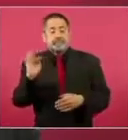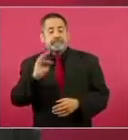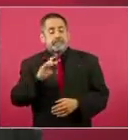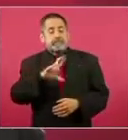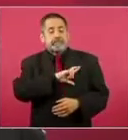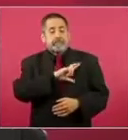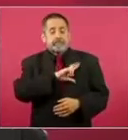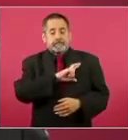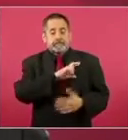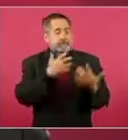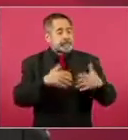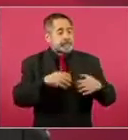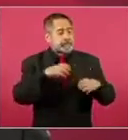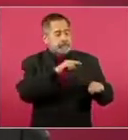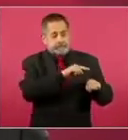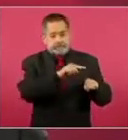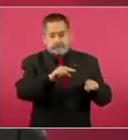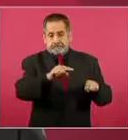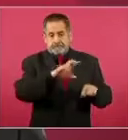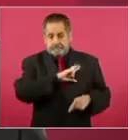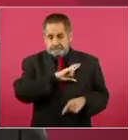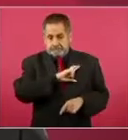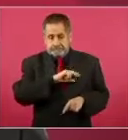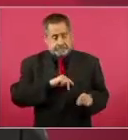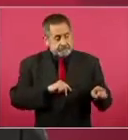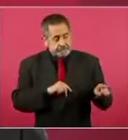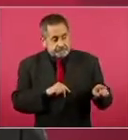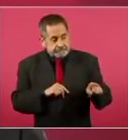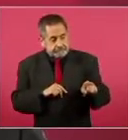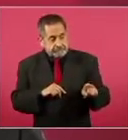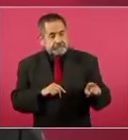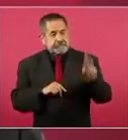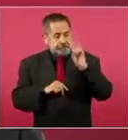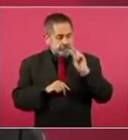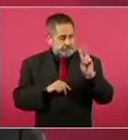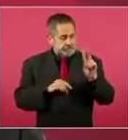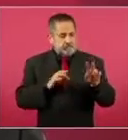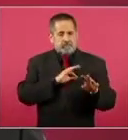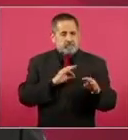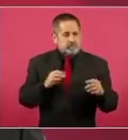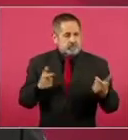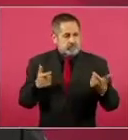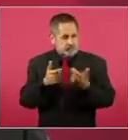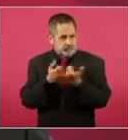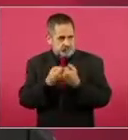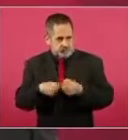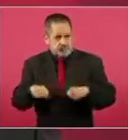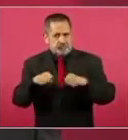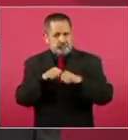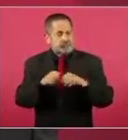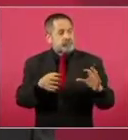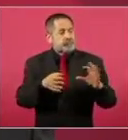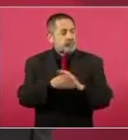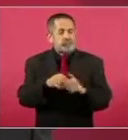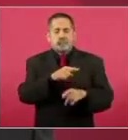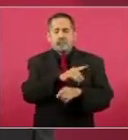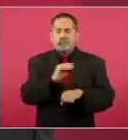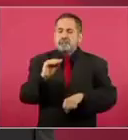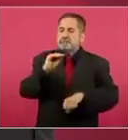tengan posibilidad de establecer